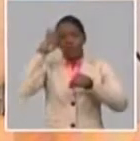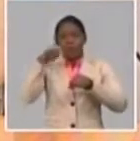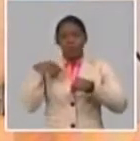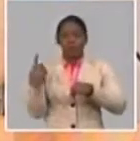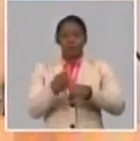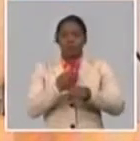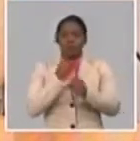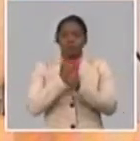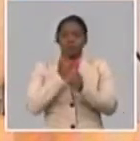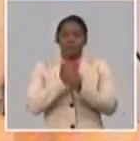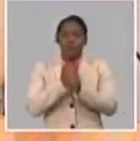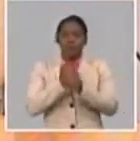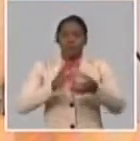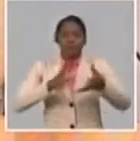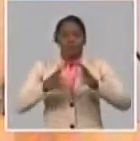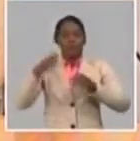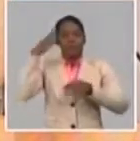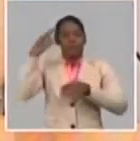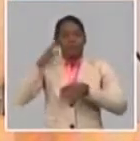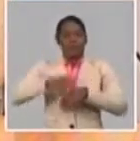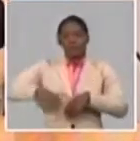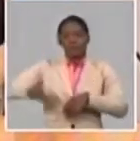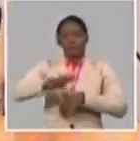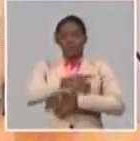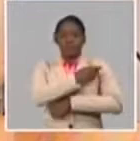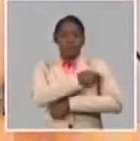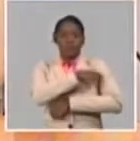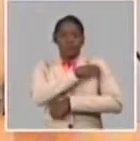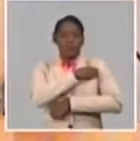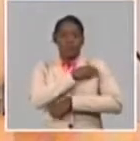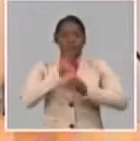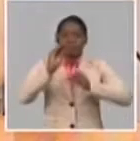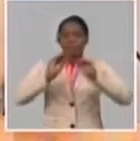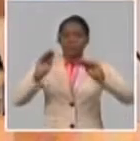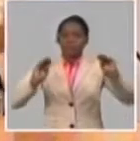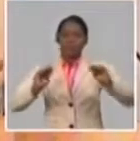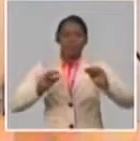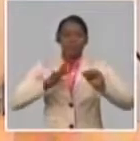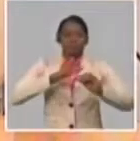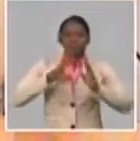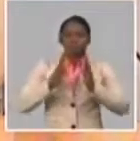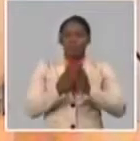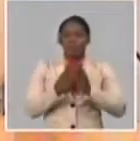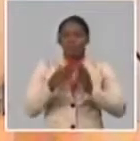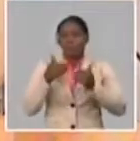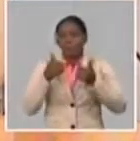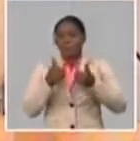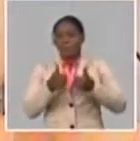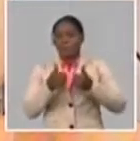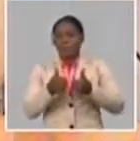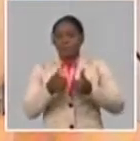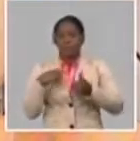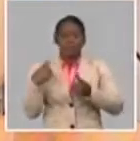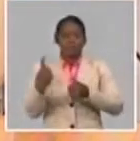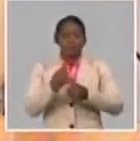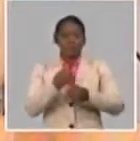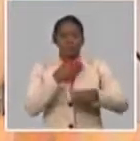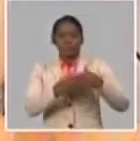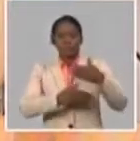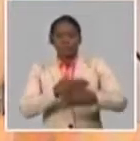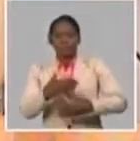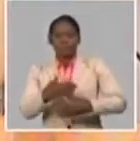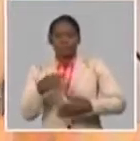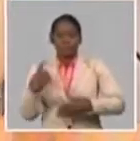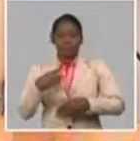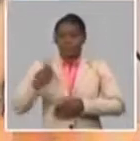la psicología en función del bienestar, tratando de activar lo mejor de la identidad nacional, de la memoria histórica y todo este entrenamiento que hemos